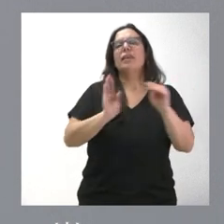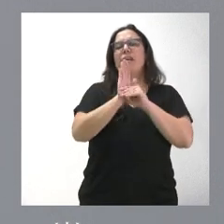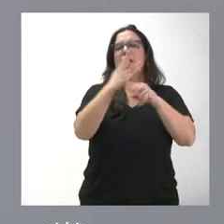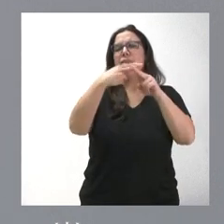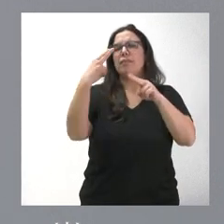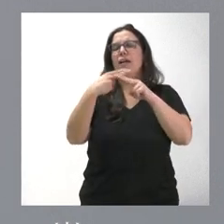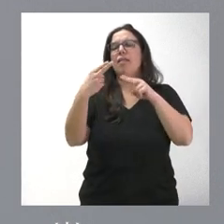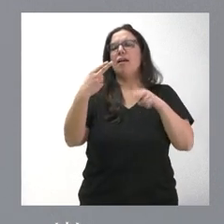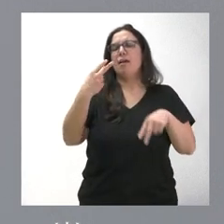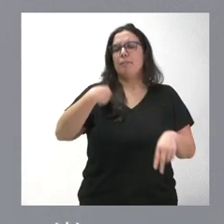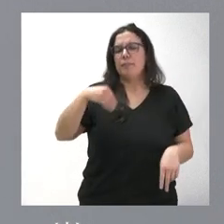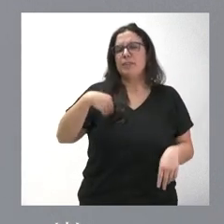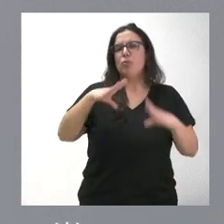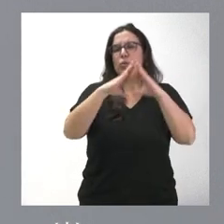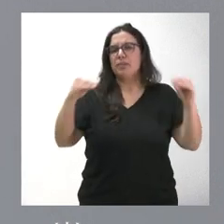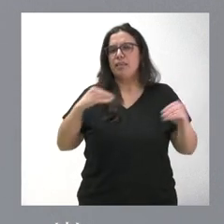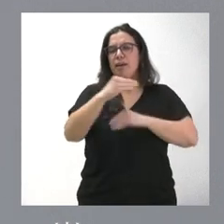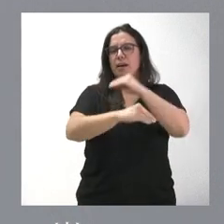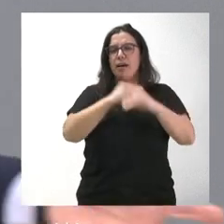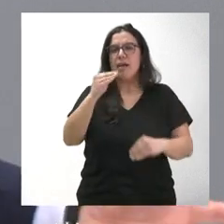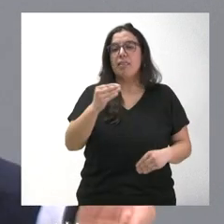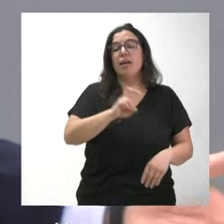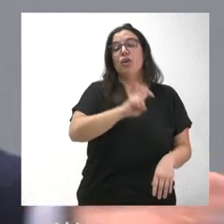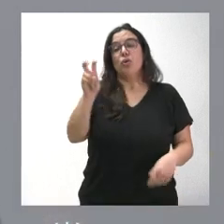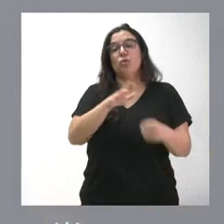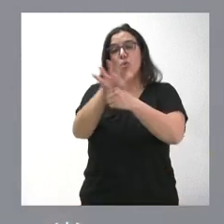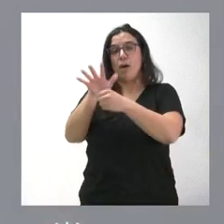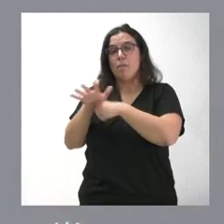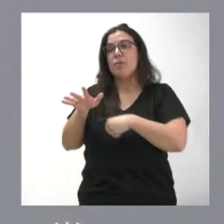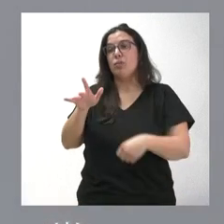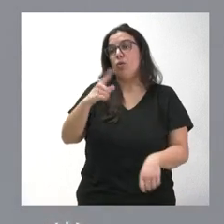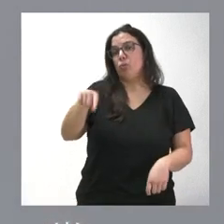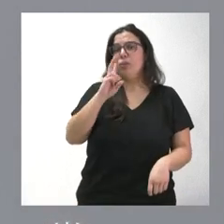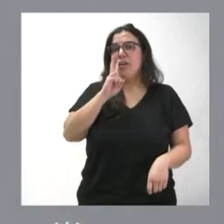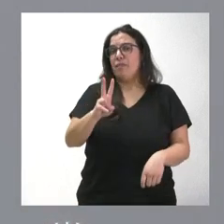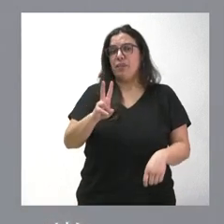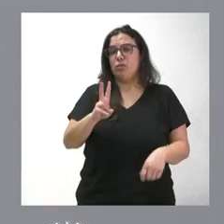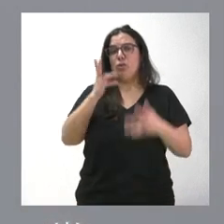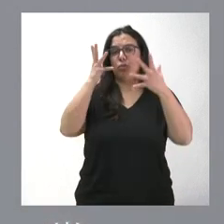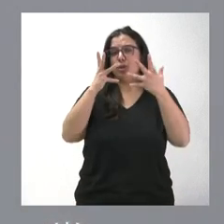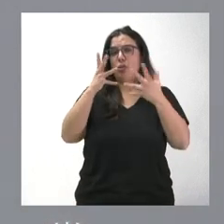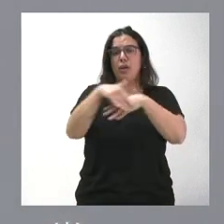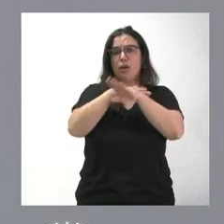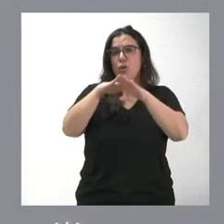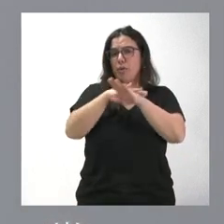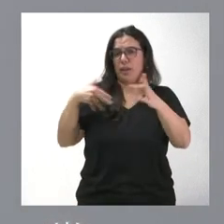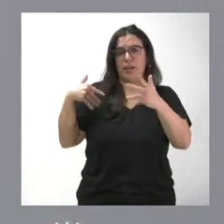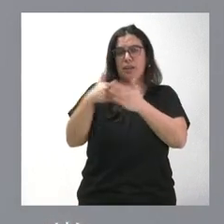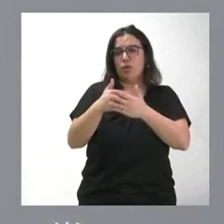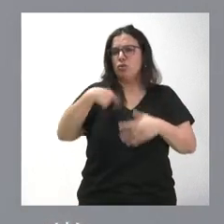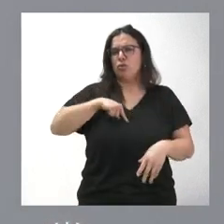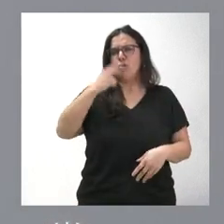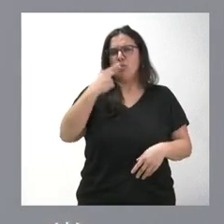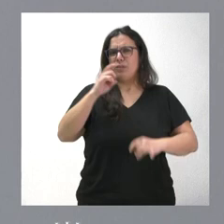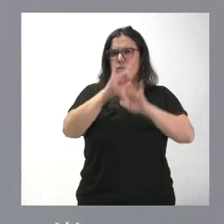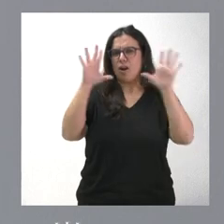Universidad de León y luego hay en otros ámbitos que ustedes han visto a largo y ancho del Consejo de Gobierno. lo tanto, nuestro compromiso es muy claro, es muy evidente